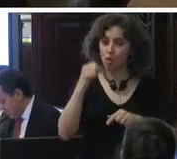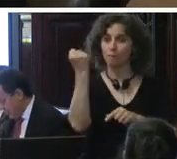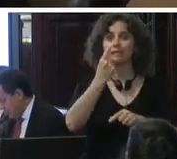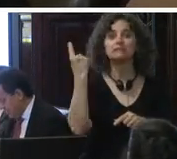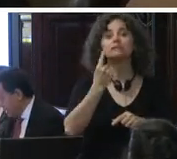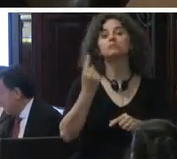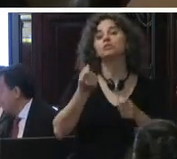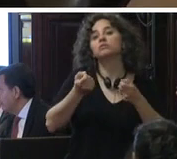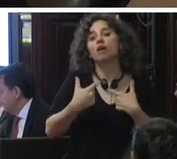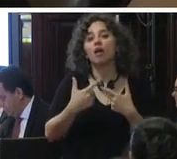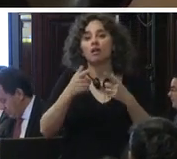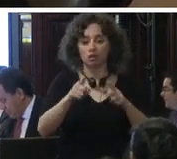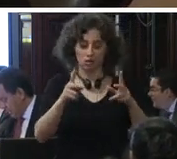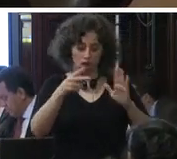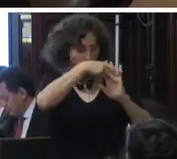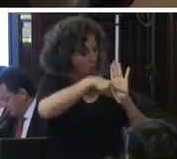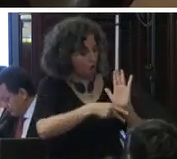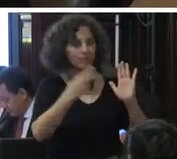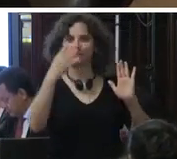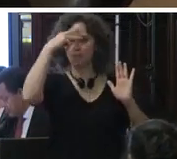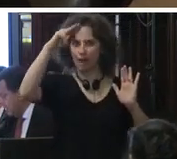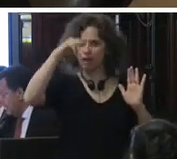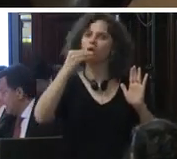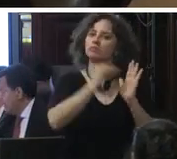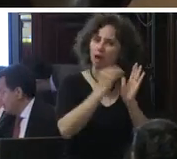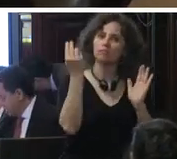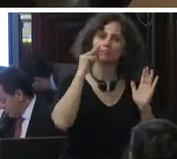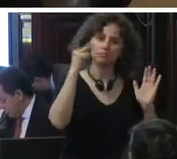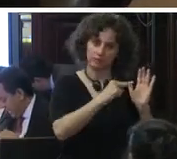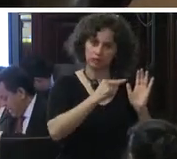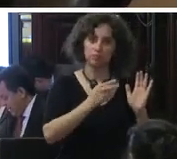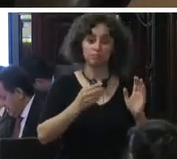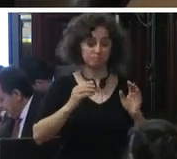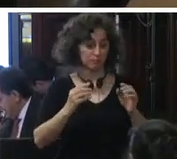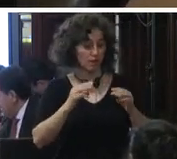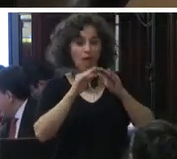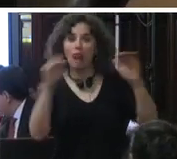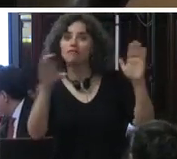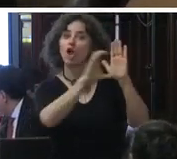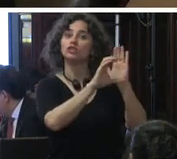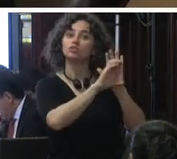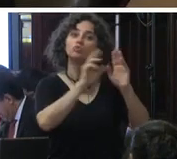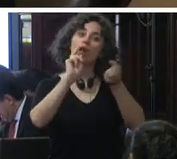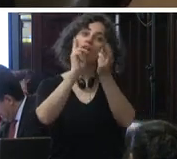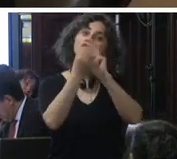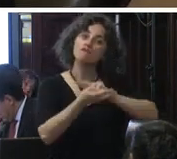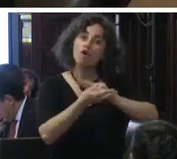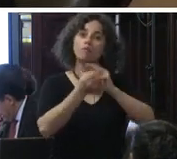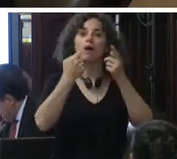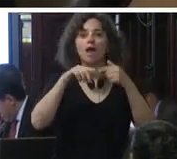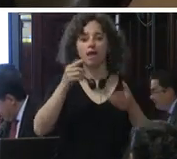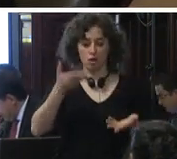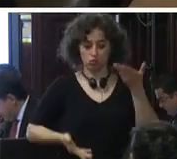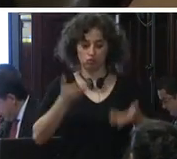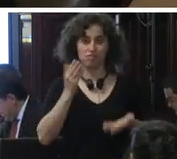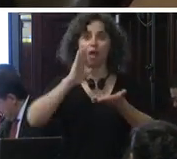armonizados en el marco normativo mexicano a nivel constitucional la reforma en materia de justicia